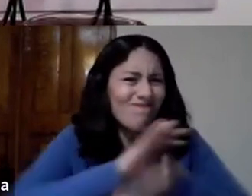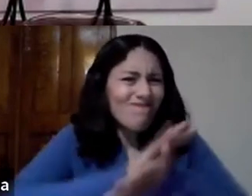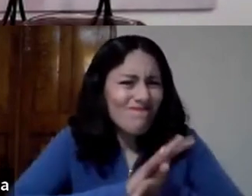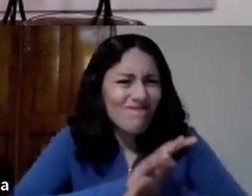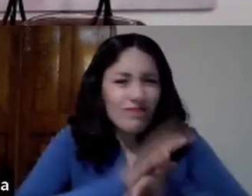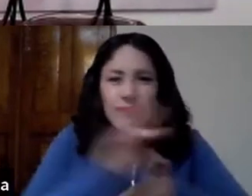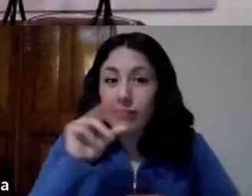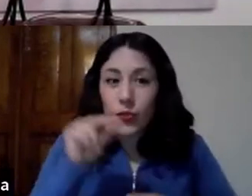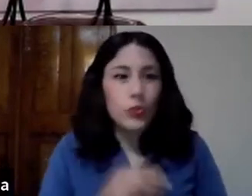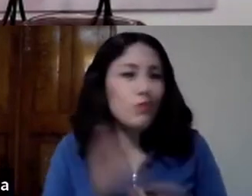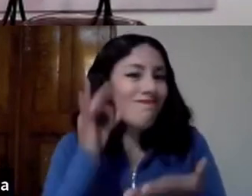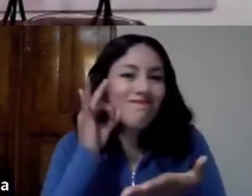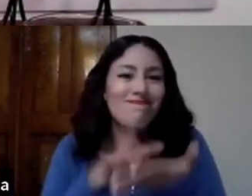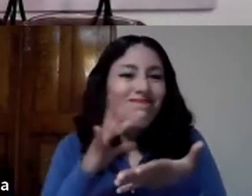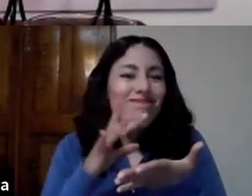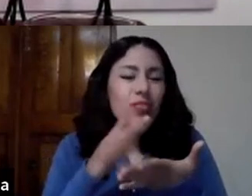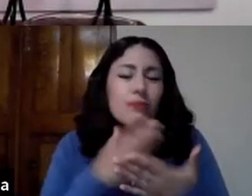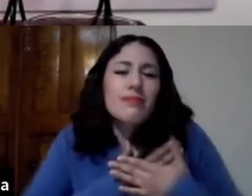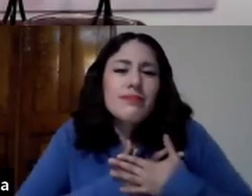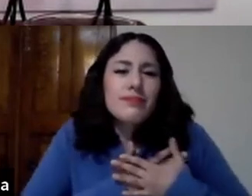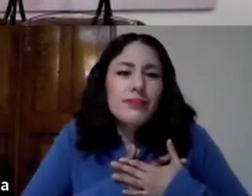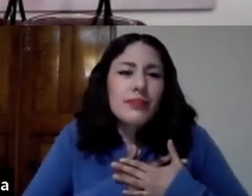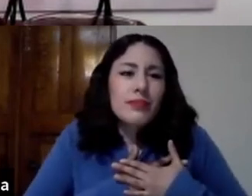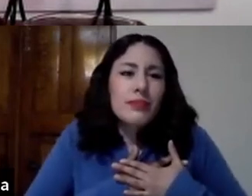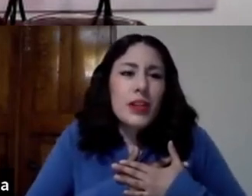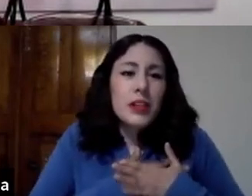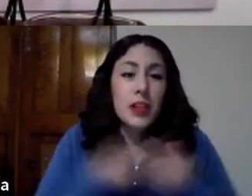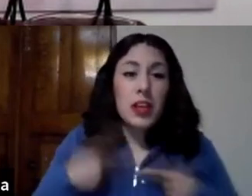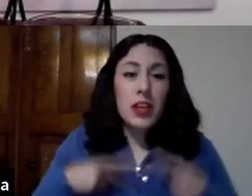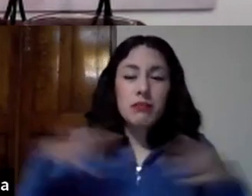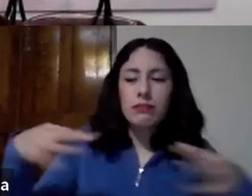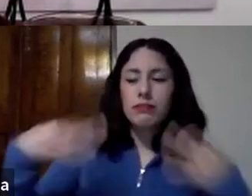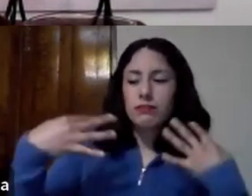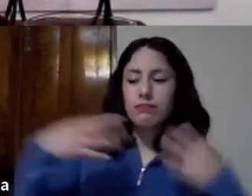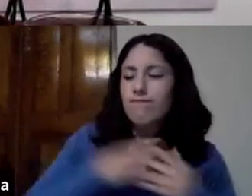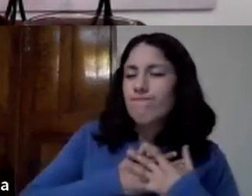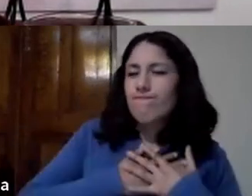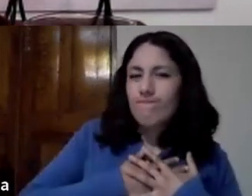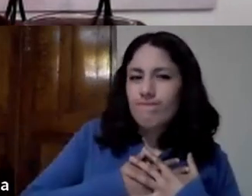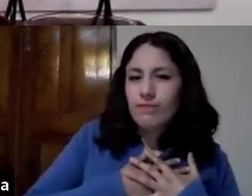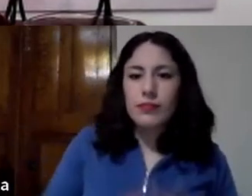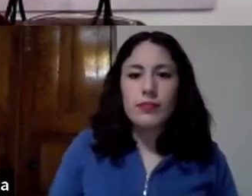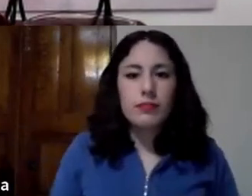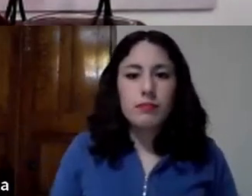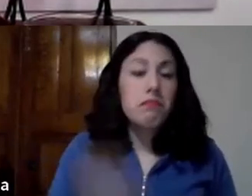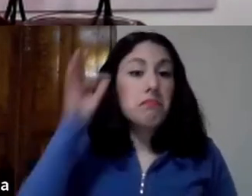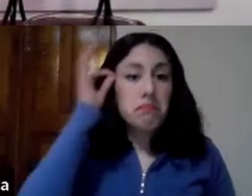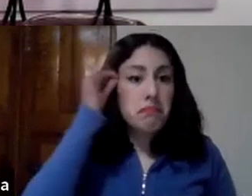amar ser amado existir y servir ver a los demás también yo como Dios me ve